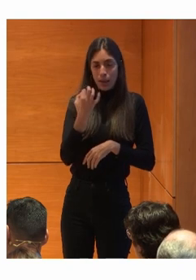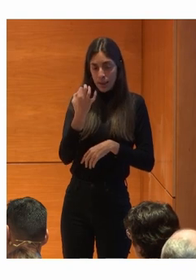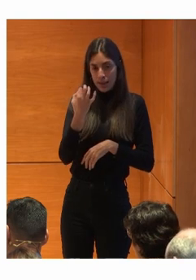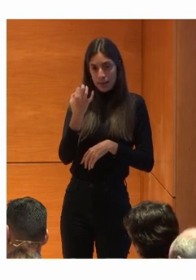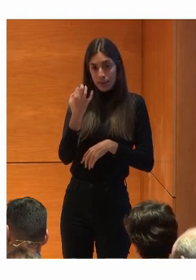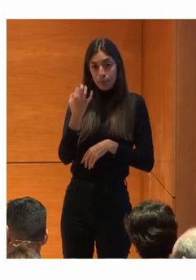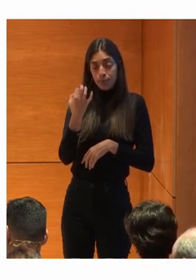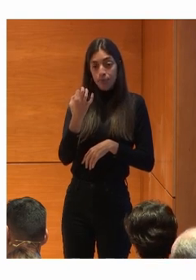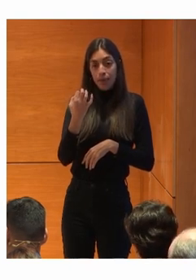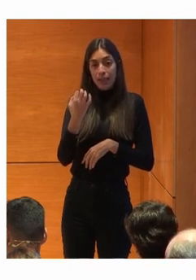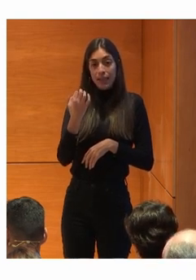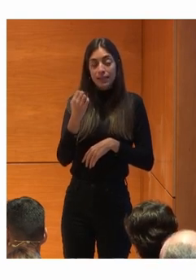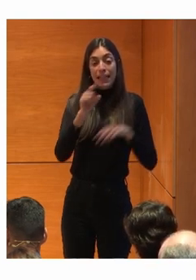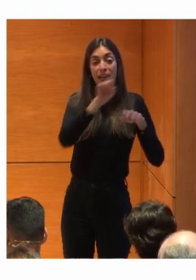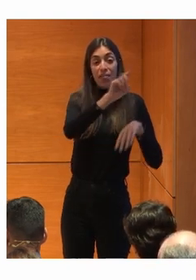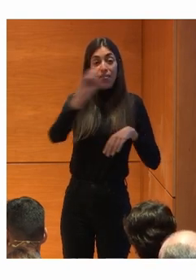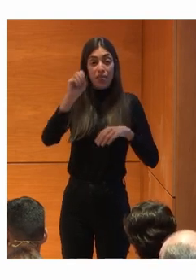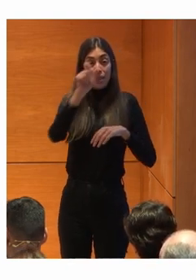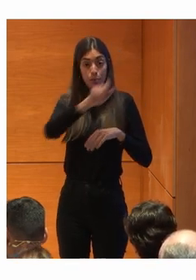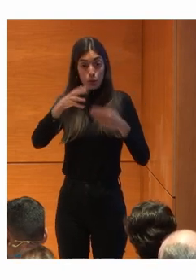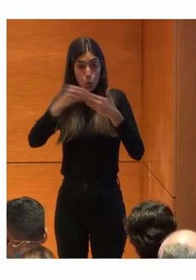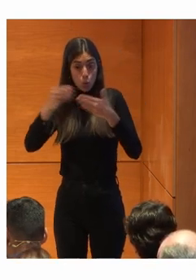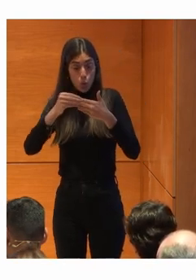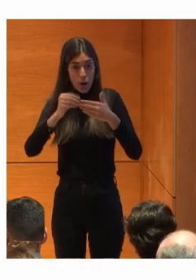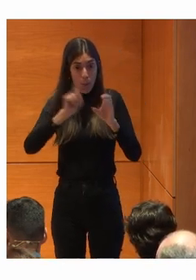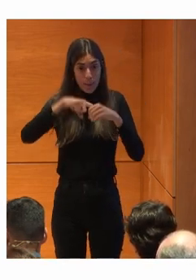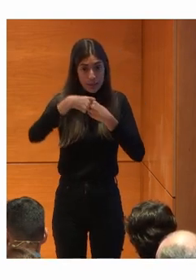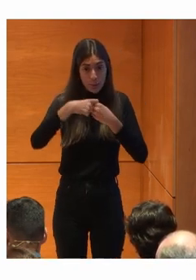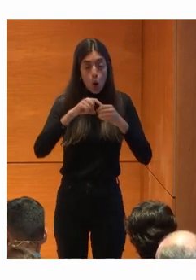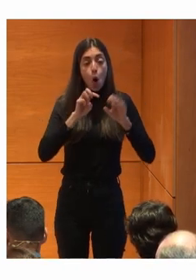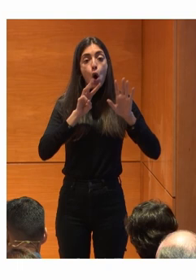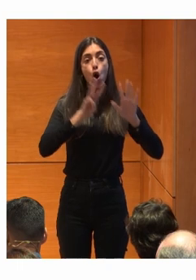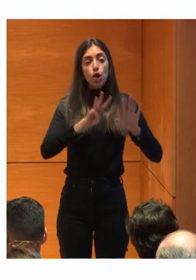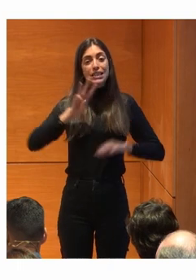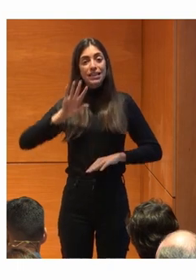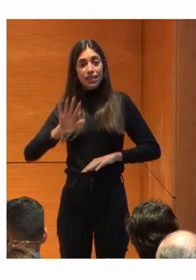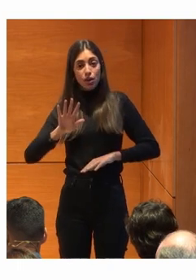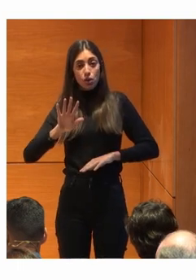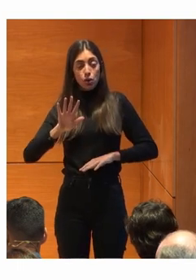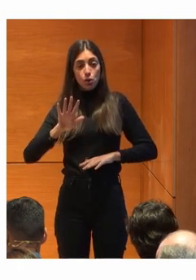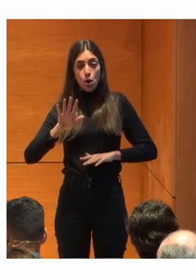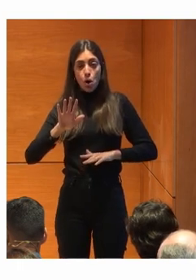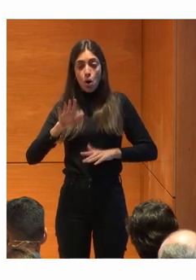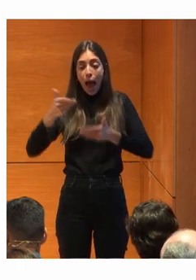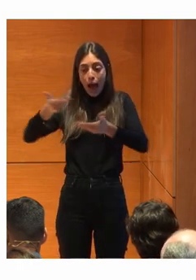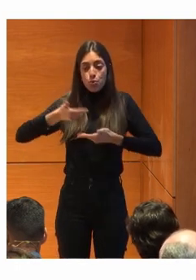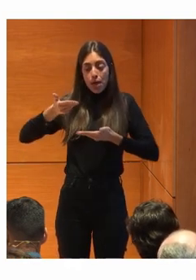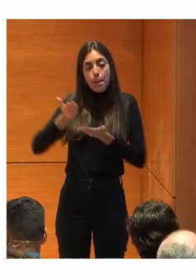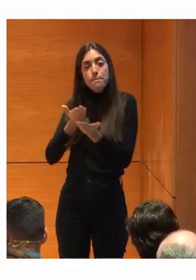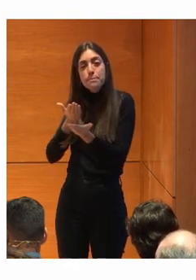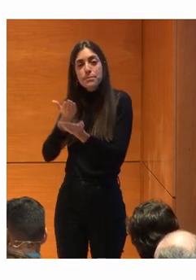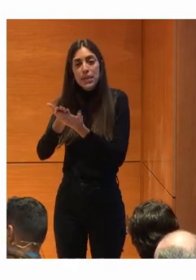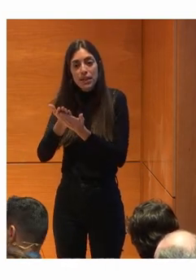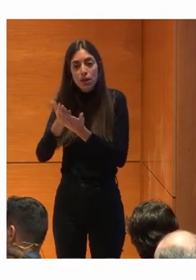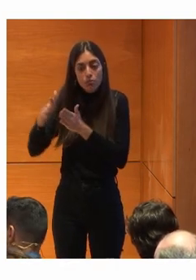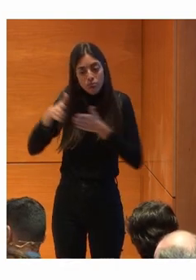De los 100 usuarios Que participaron 85 Pidieron ayuda Nos pidieron ayuda Orientaciones Oye